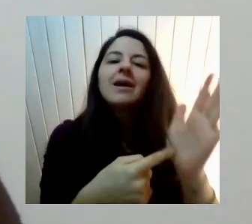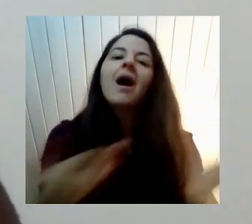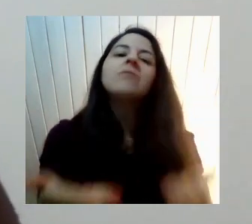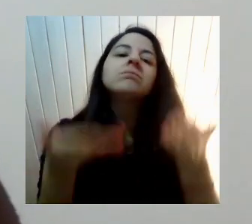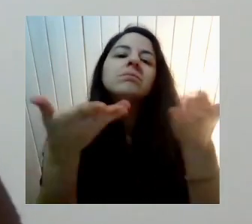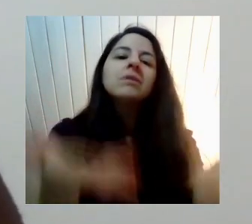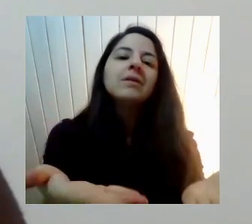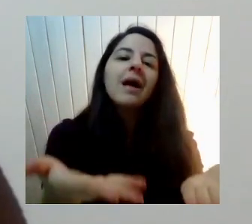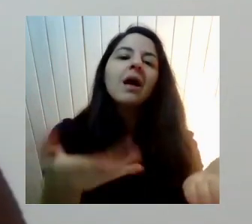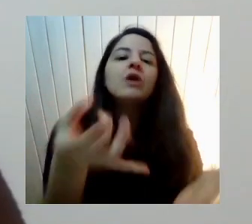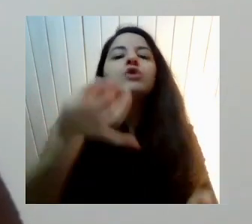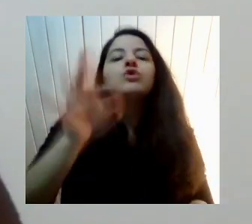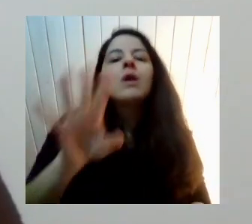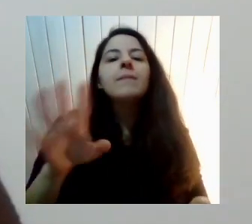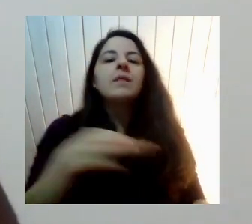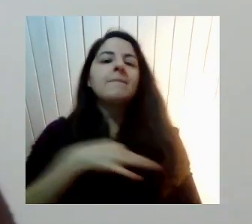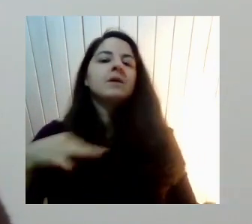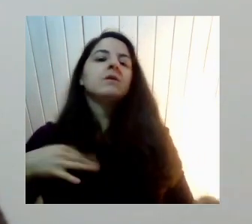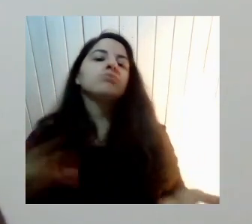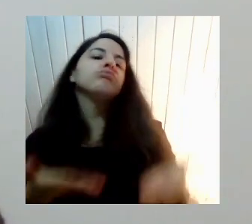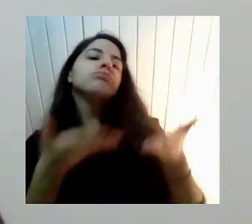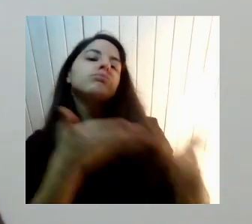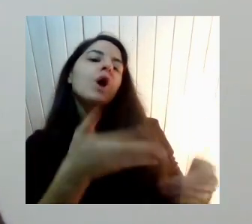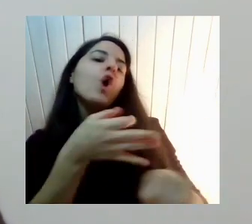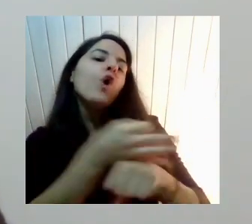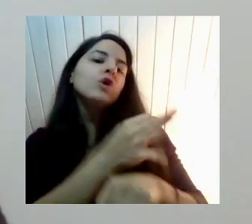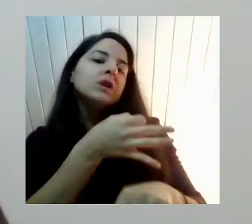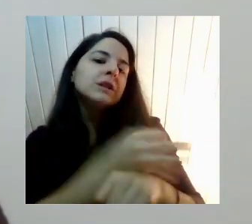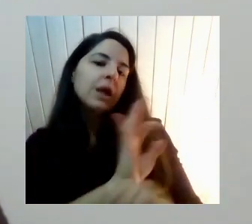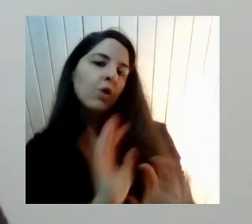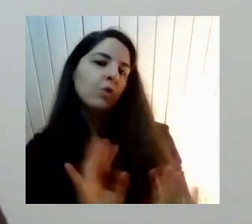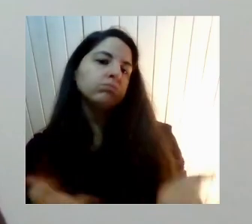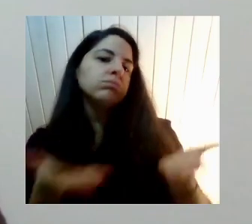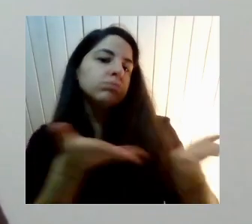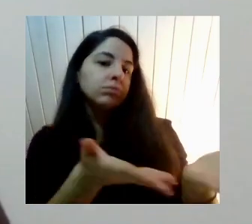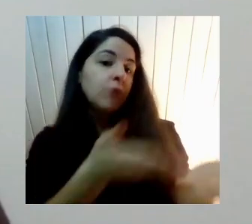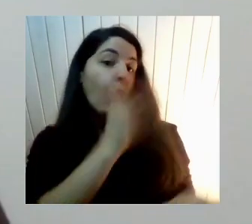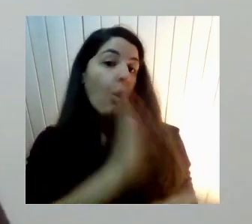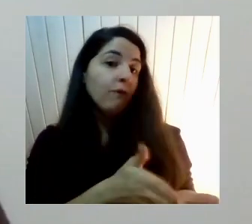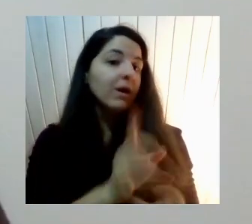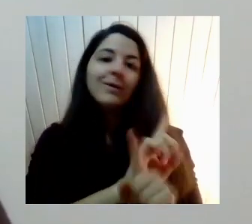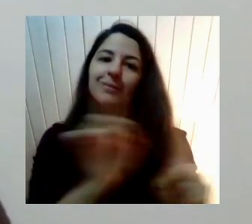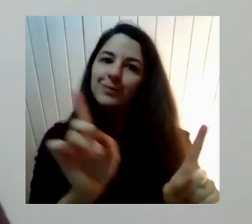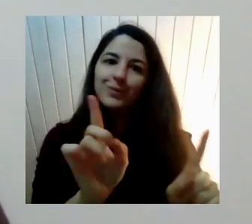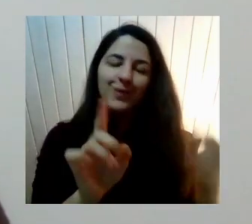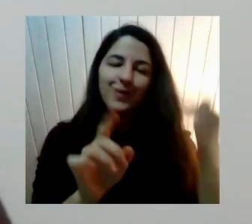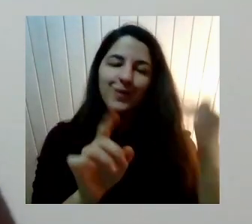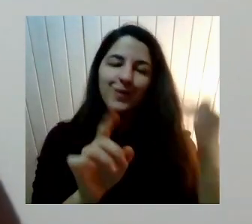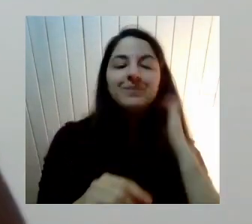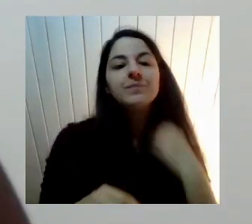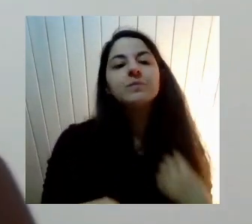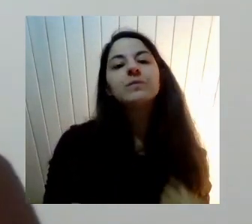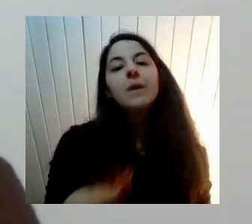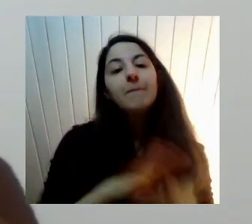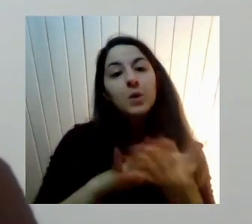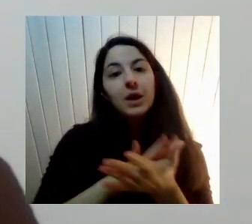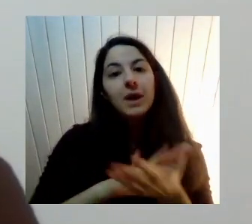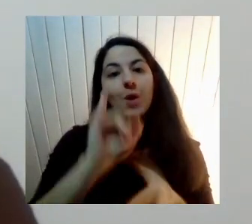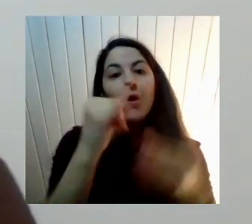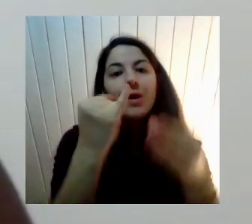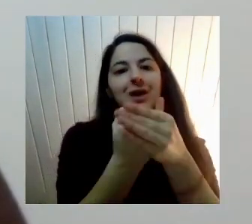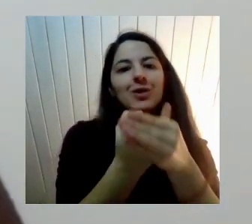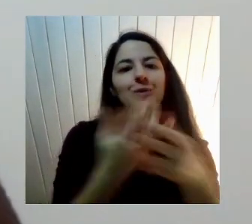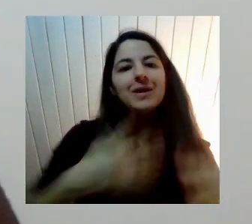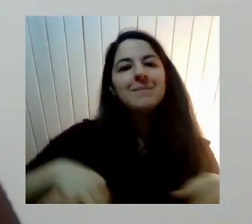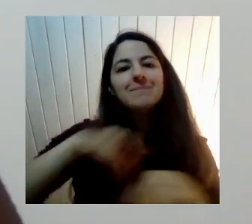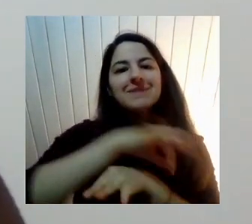colegios Puedan incluir A las personas trans Pero eso no los obliga Y además Nadie verifica Si eso se cumple Y eso ha tenido Enormes